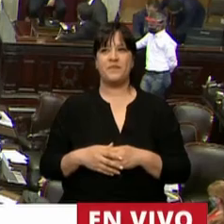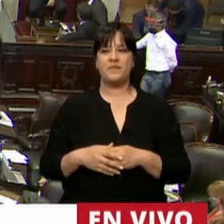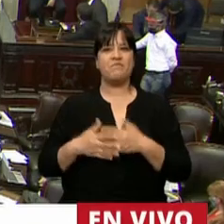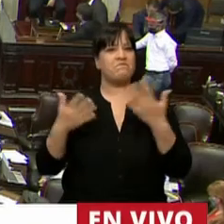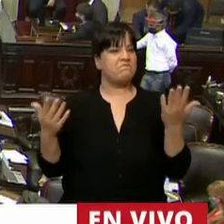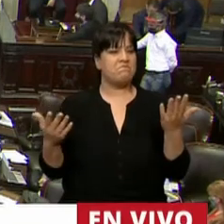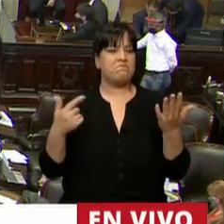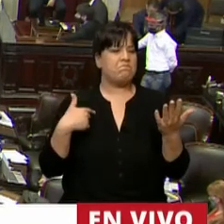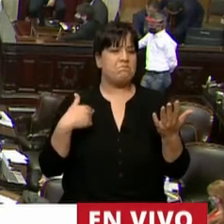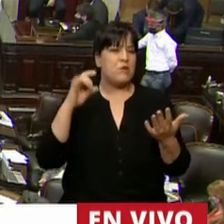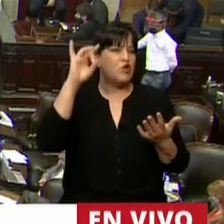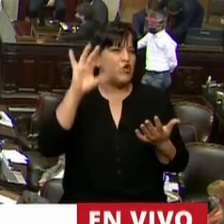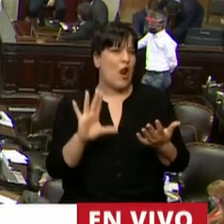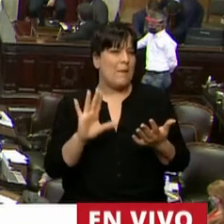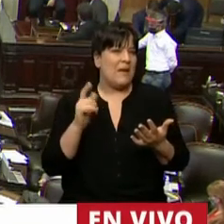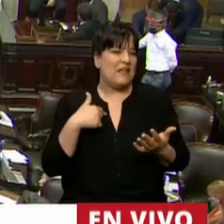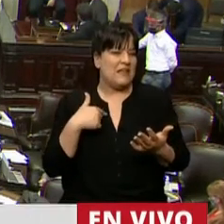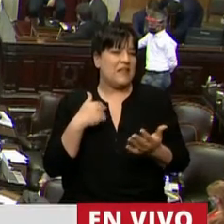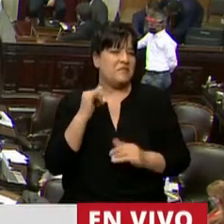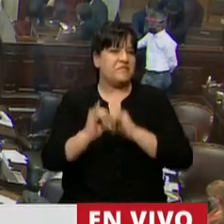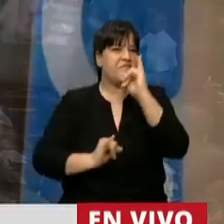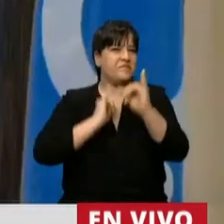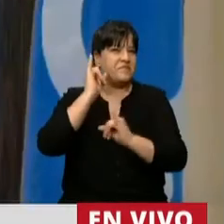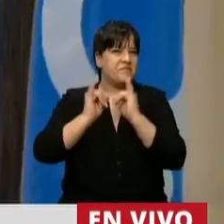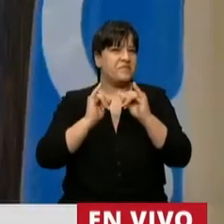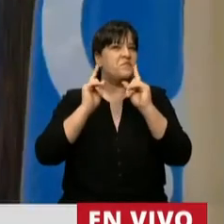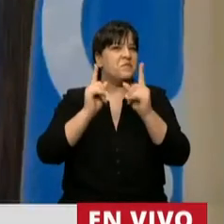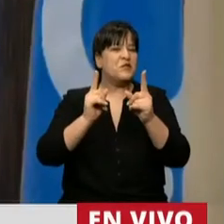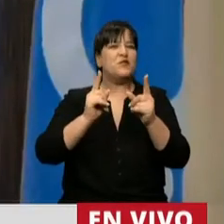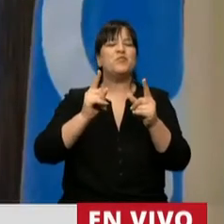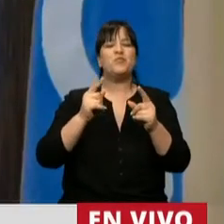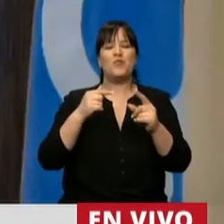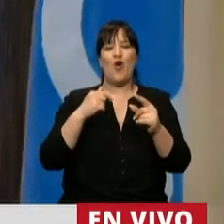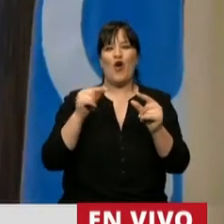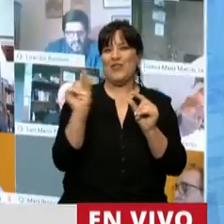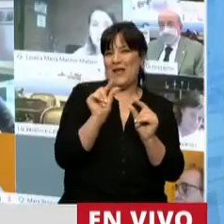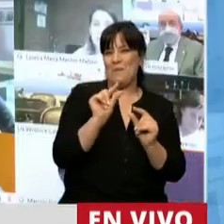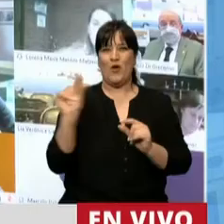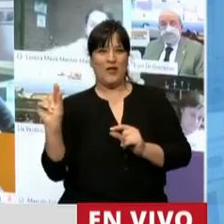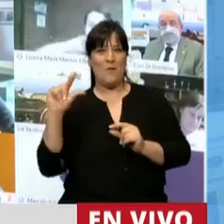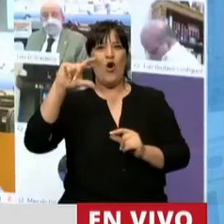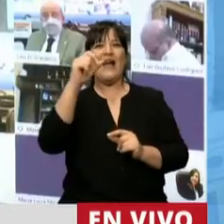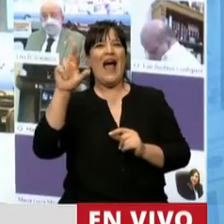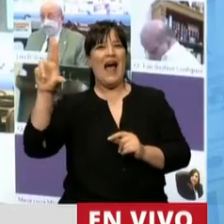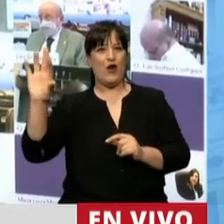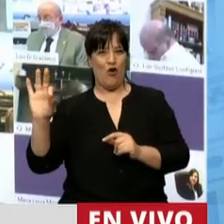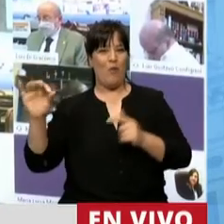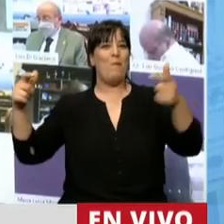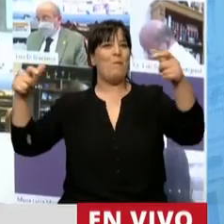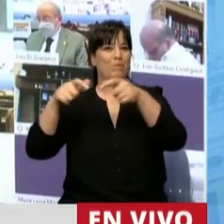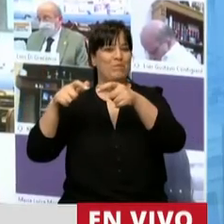Yo voy a compartir el dictamen con el diputado Carro, presidente de la